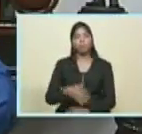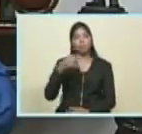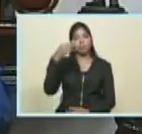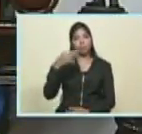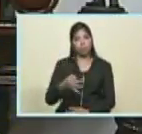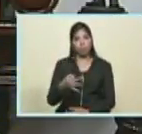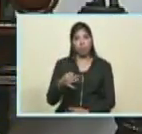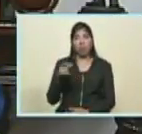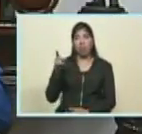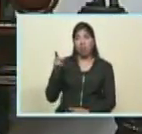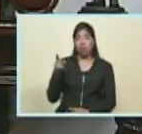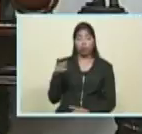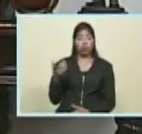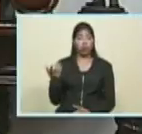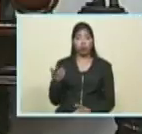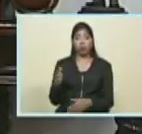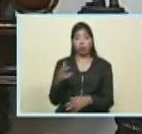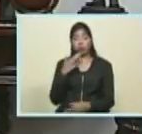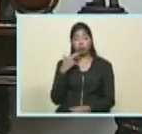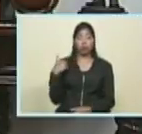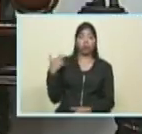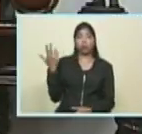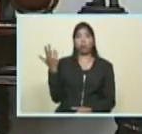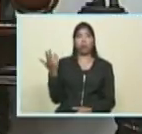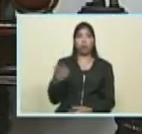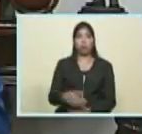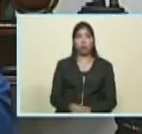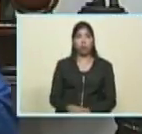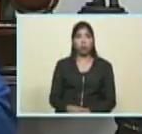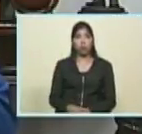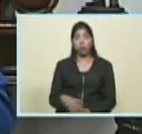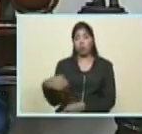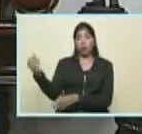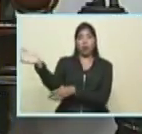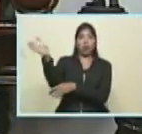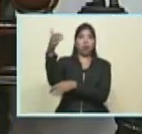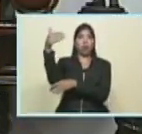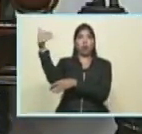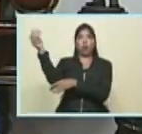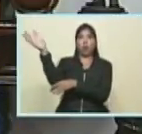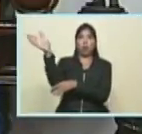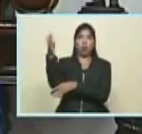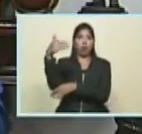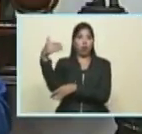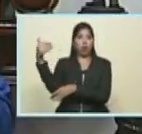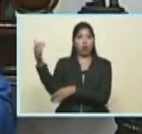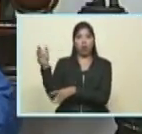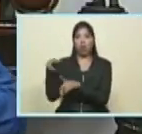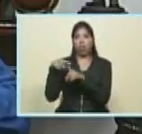acomplejados supremacistas que levantan la bandera de la supremacía imperial y racial